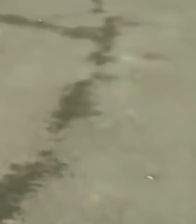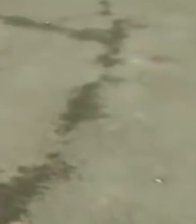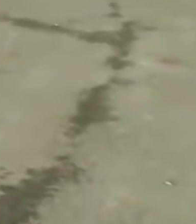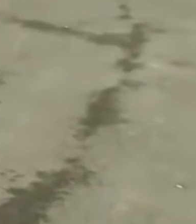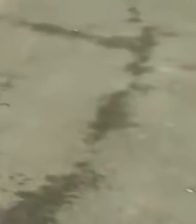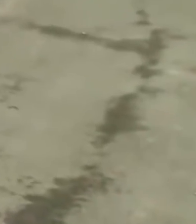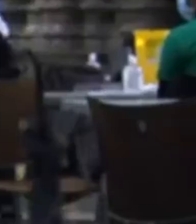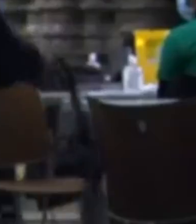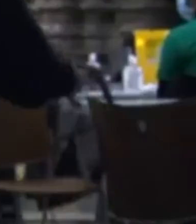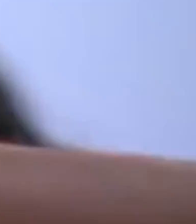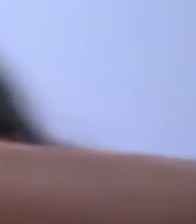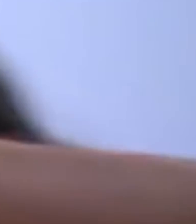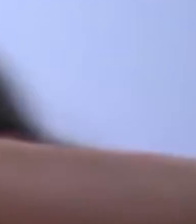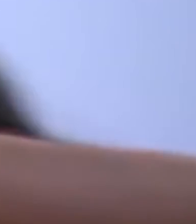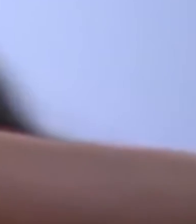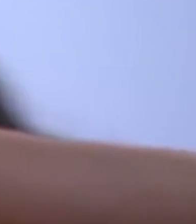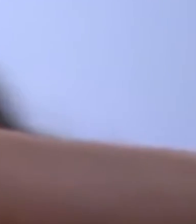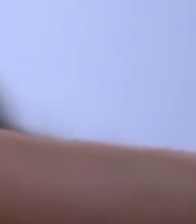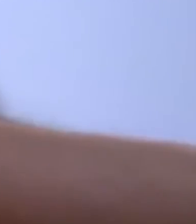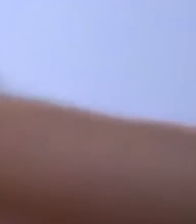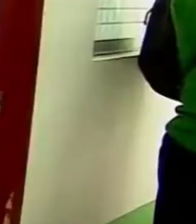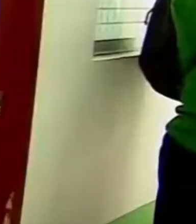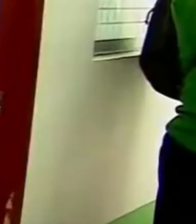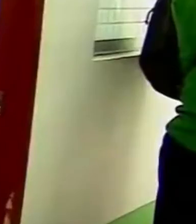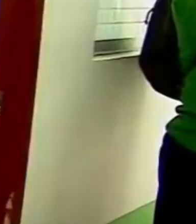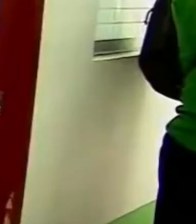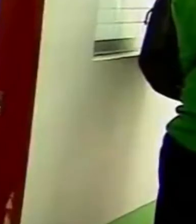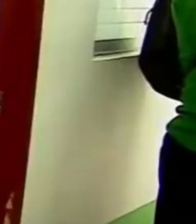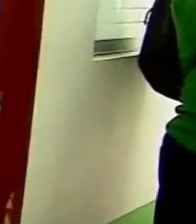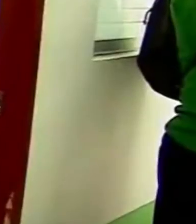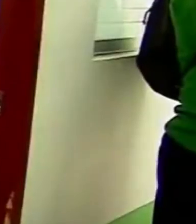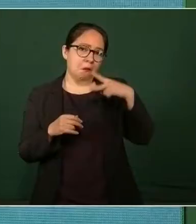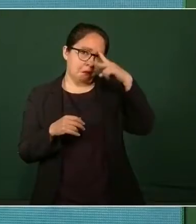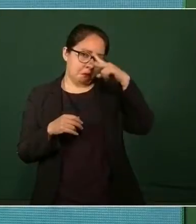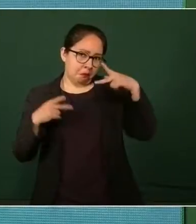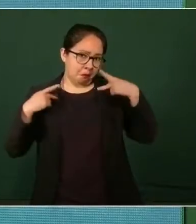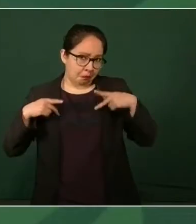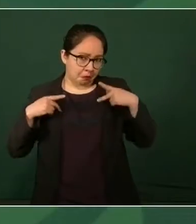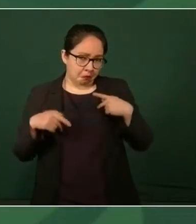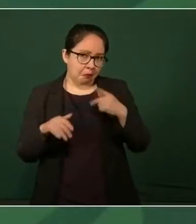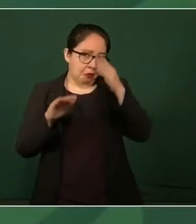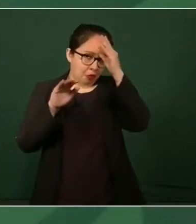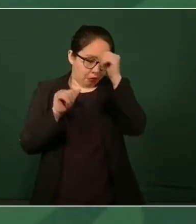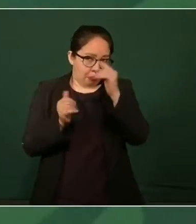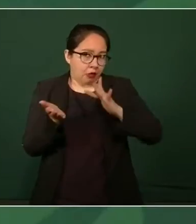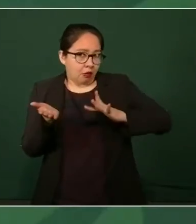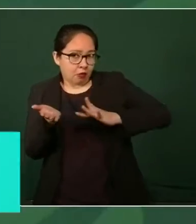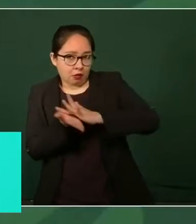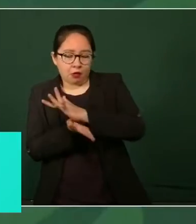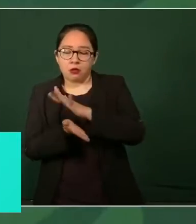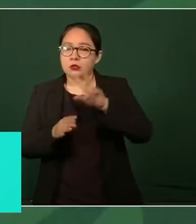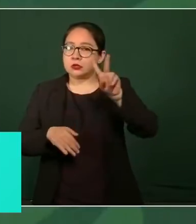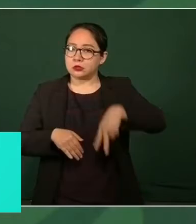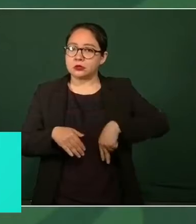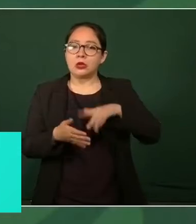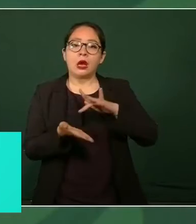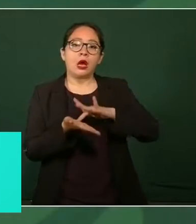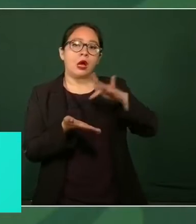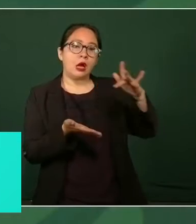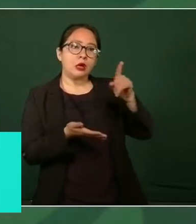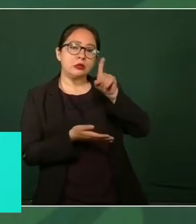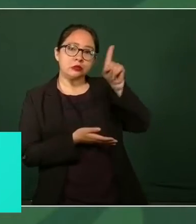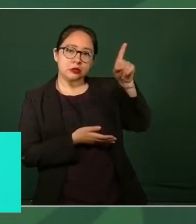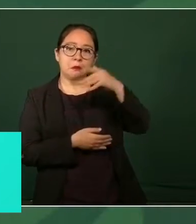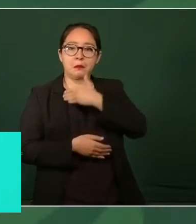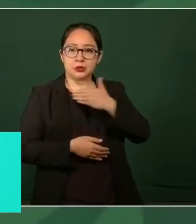vacunas que permitirá que se continúe inoculando a los adultos mayores. Gracias. Agradecer, repito, al presidente Biden